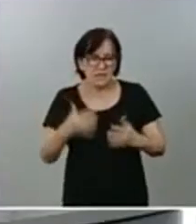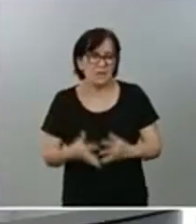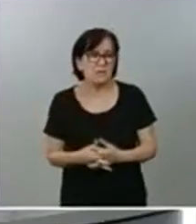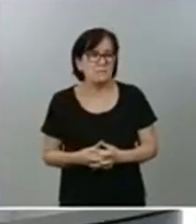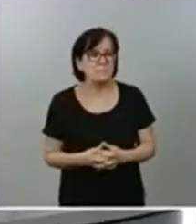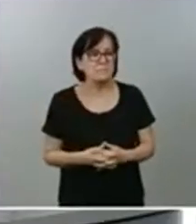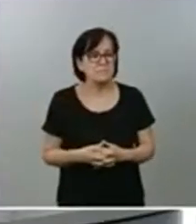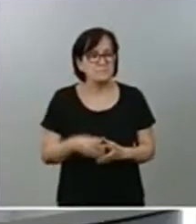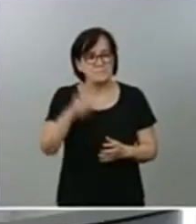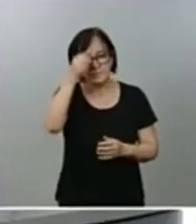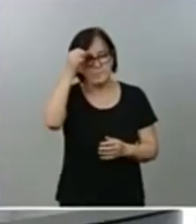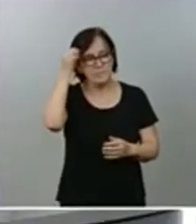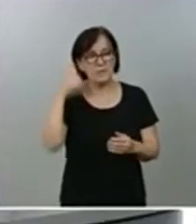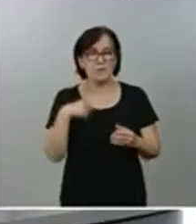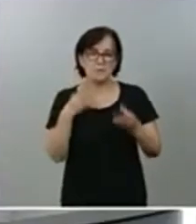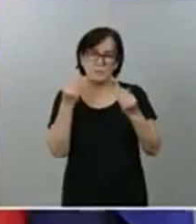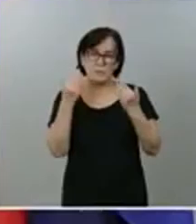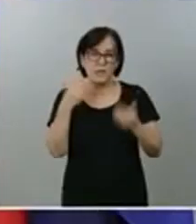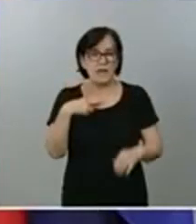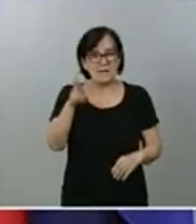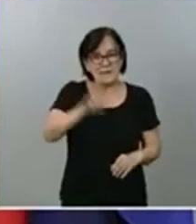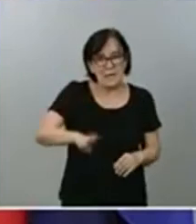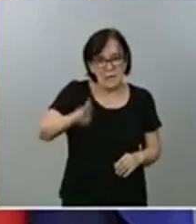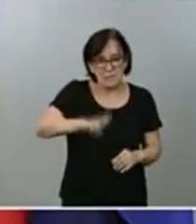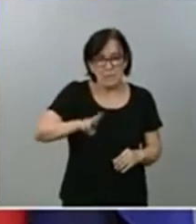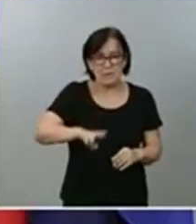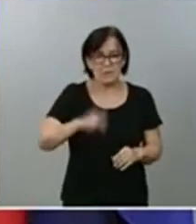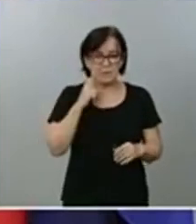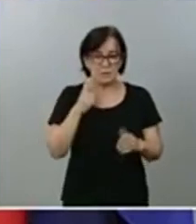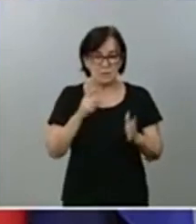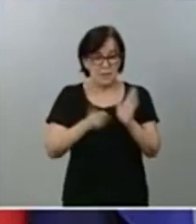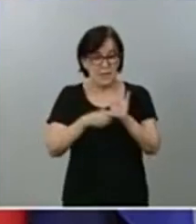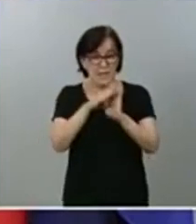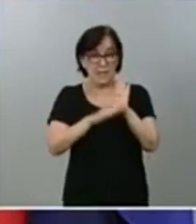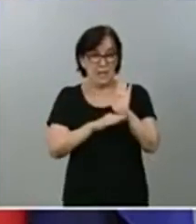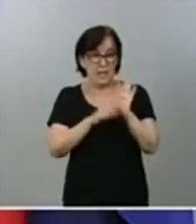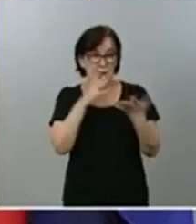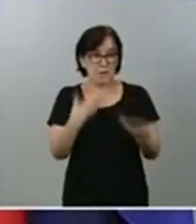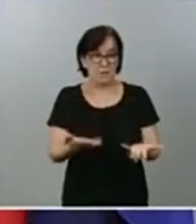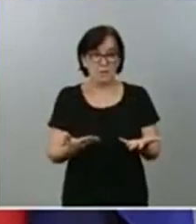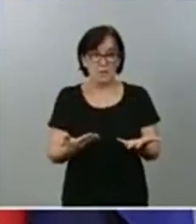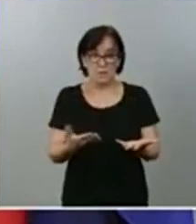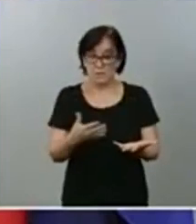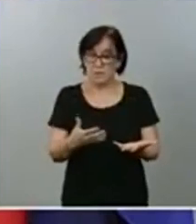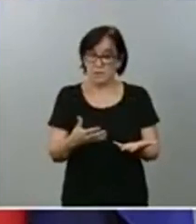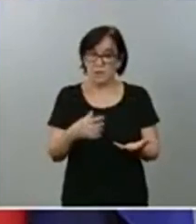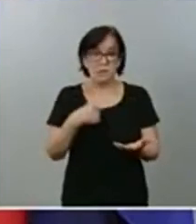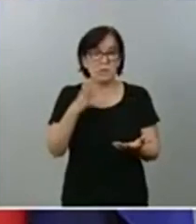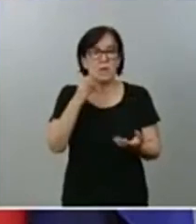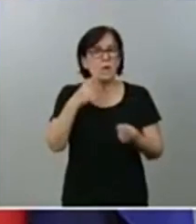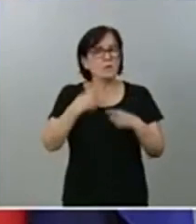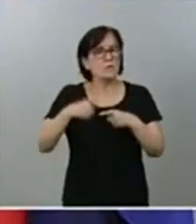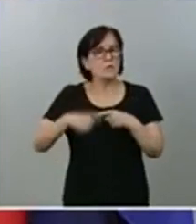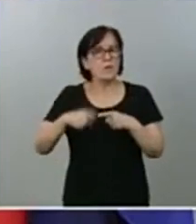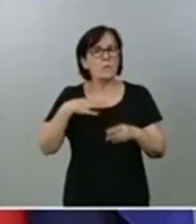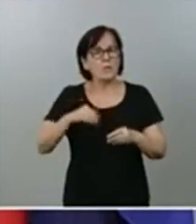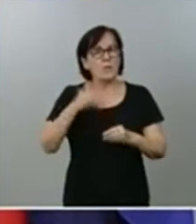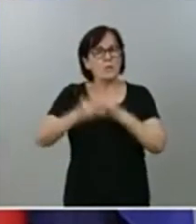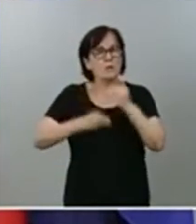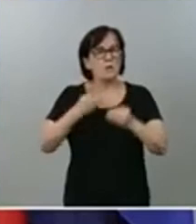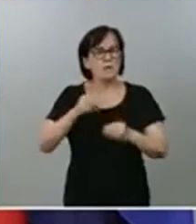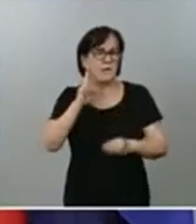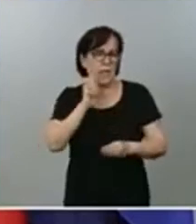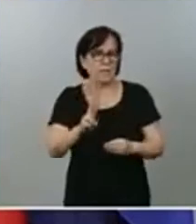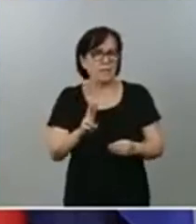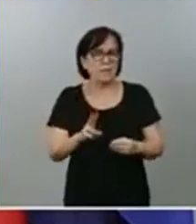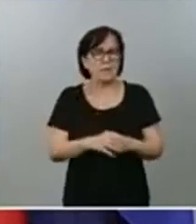Muchas gracias, Cristina. Insisto que con el marco legal actual o a la legislación vigente hay instrumentos para poder actuar, como se ha visto, en